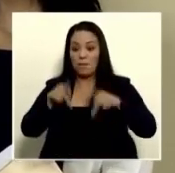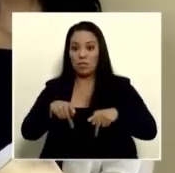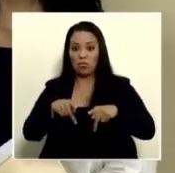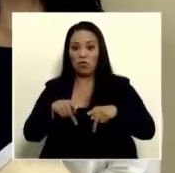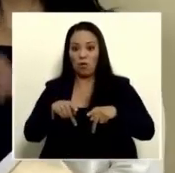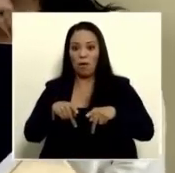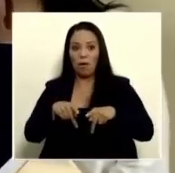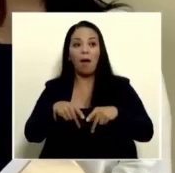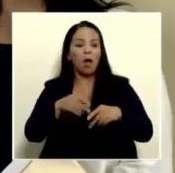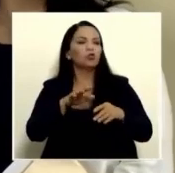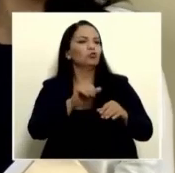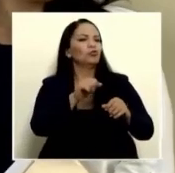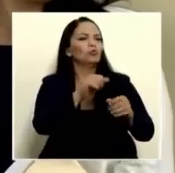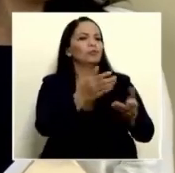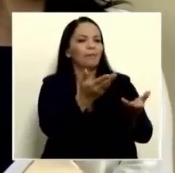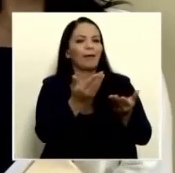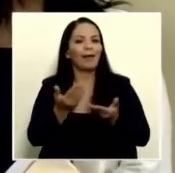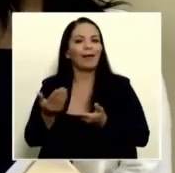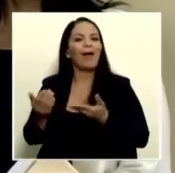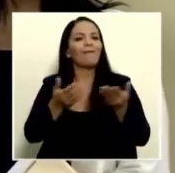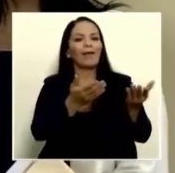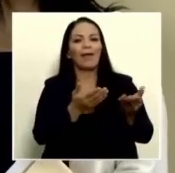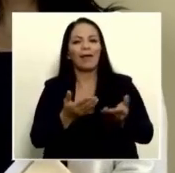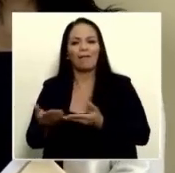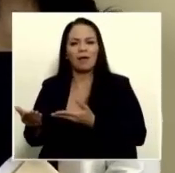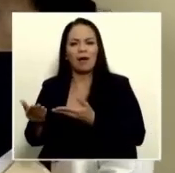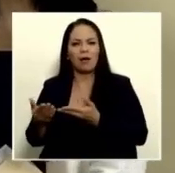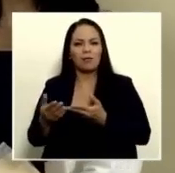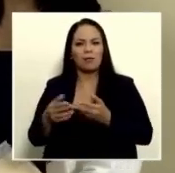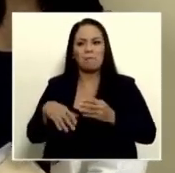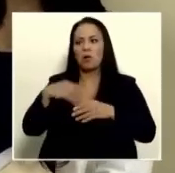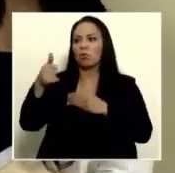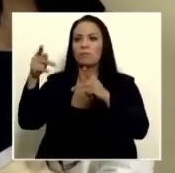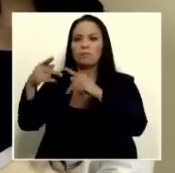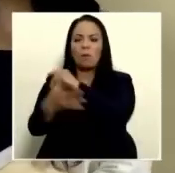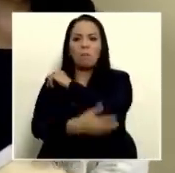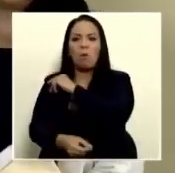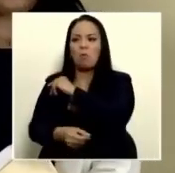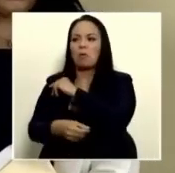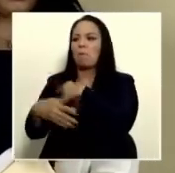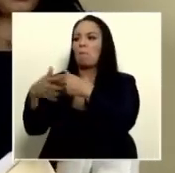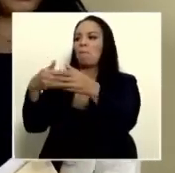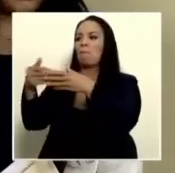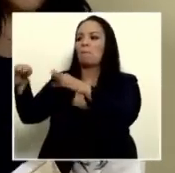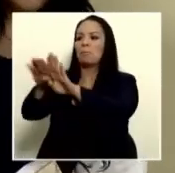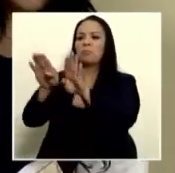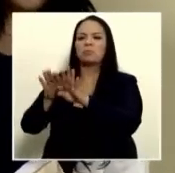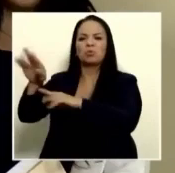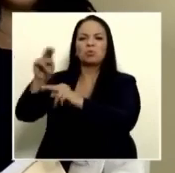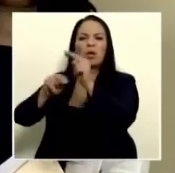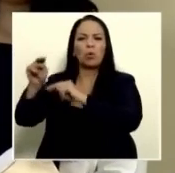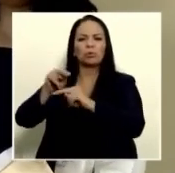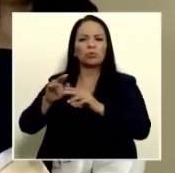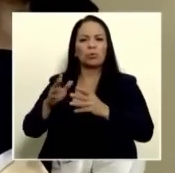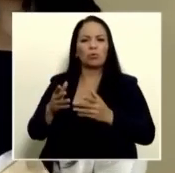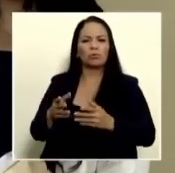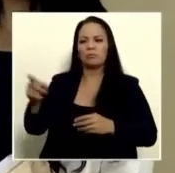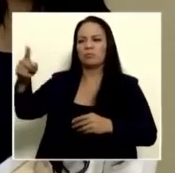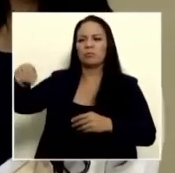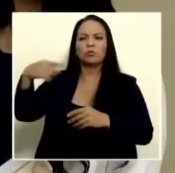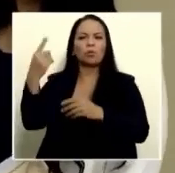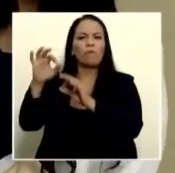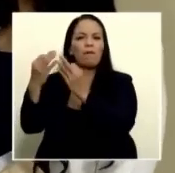cierran una soda a otra persona sin que nadie se queje más que la familia de esa persona